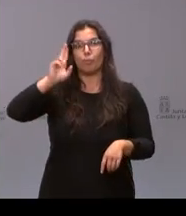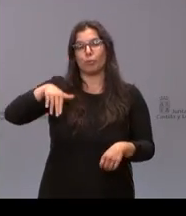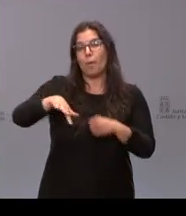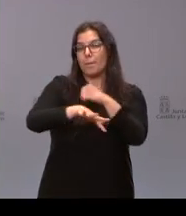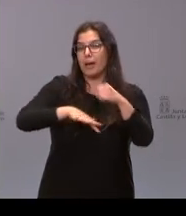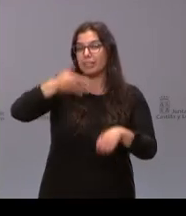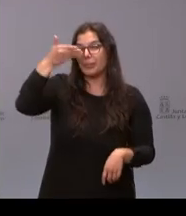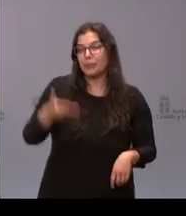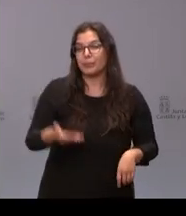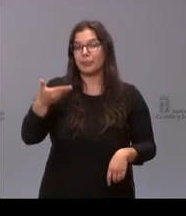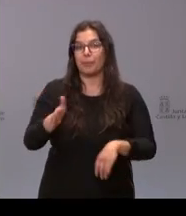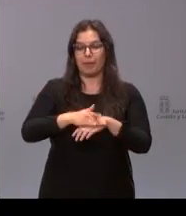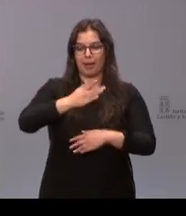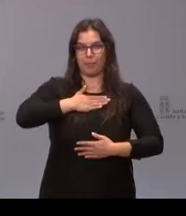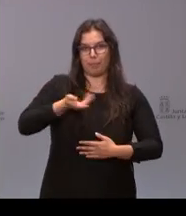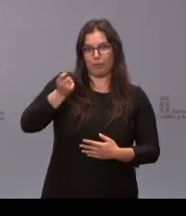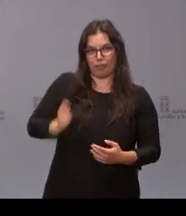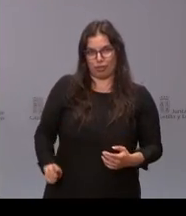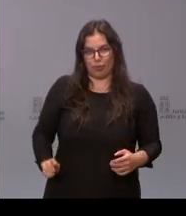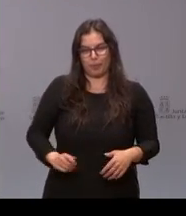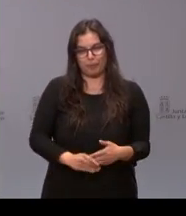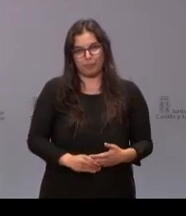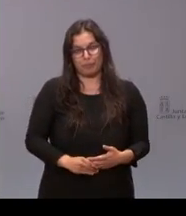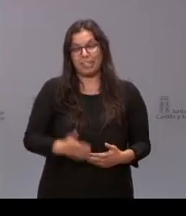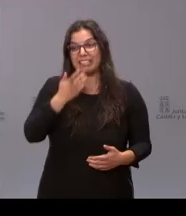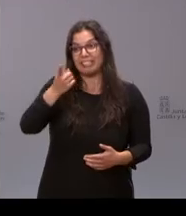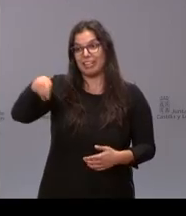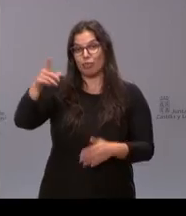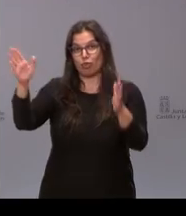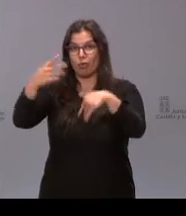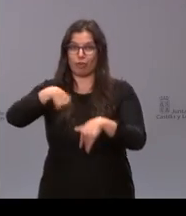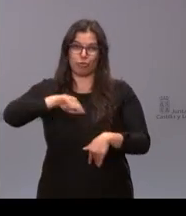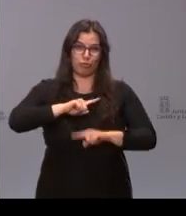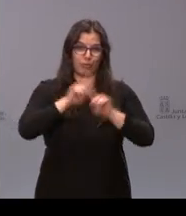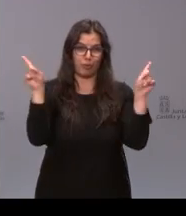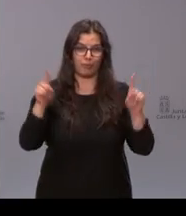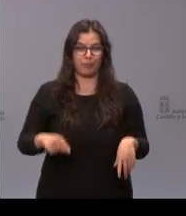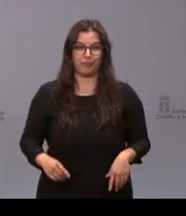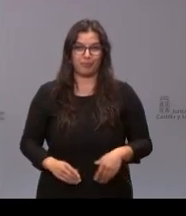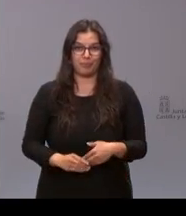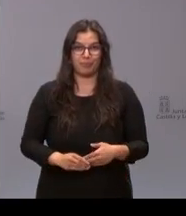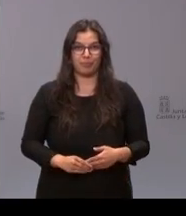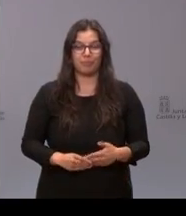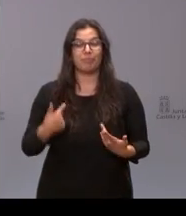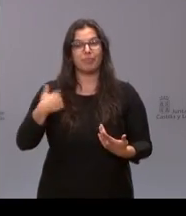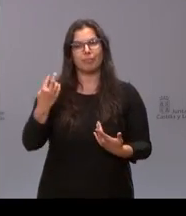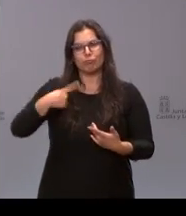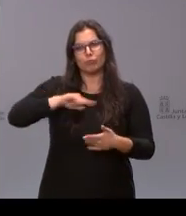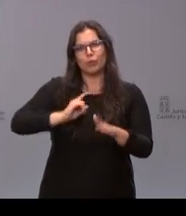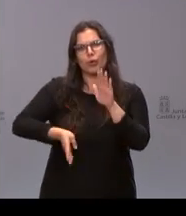esencia de nuestra profesión porque sin ellos no estaríamos aquí continuemos